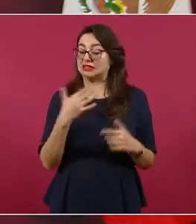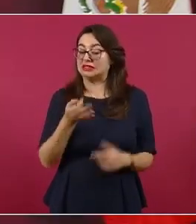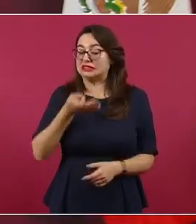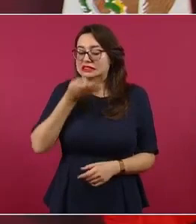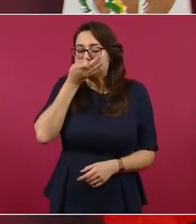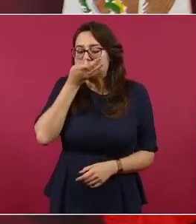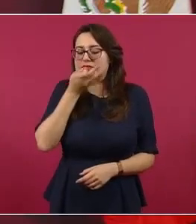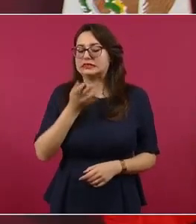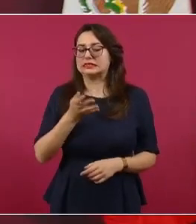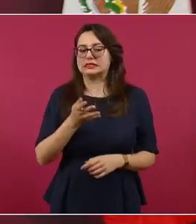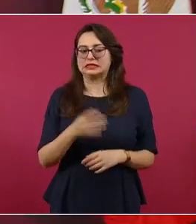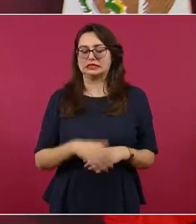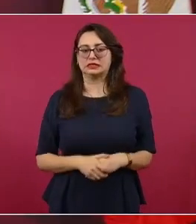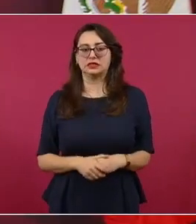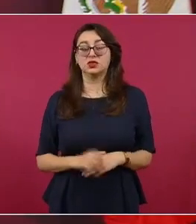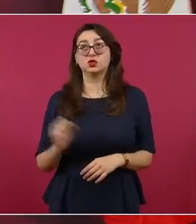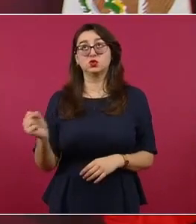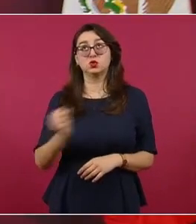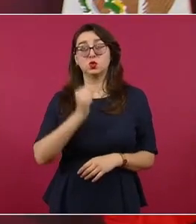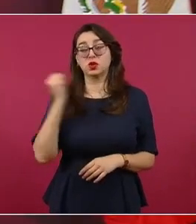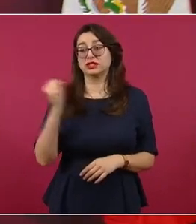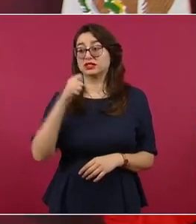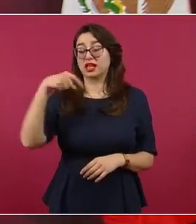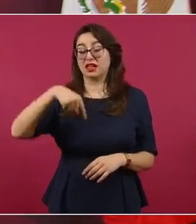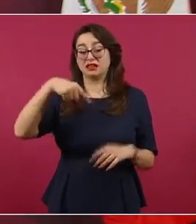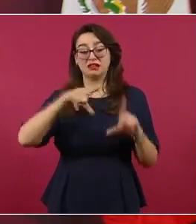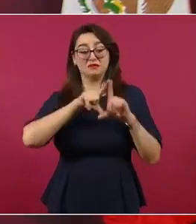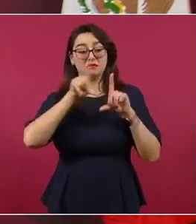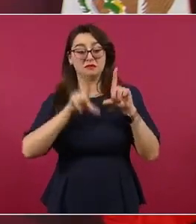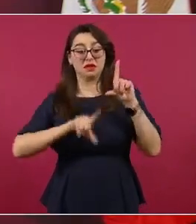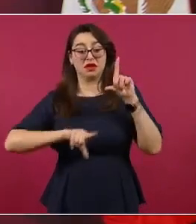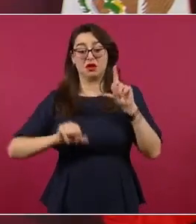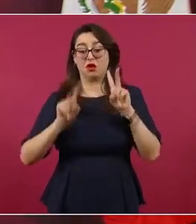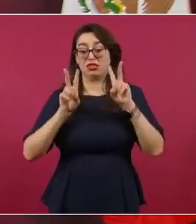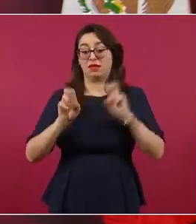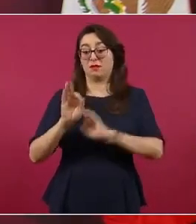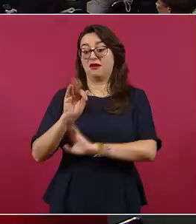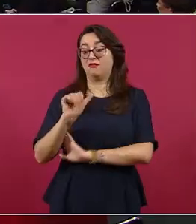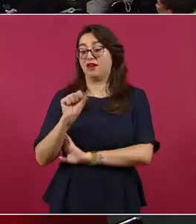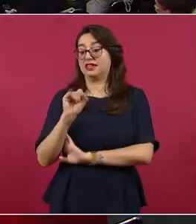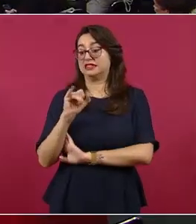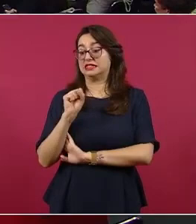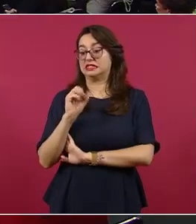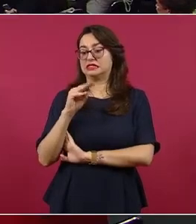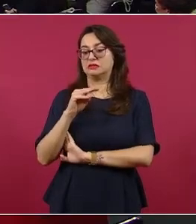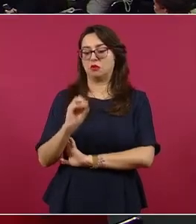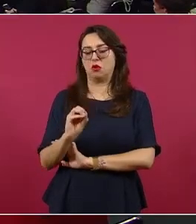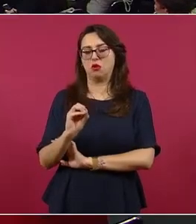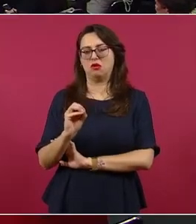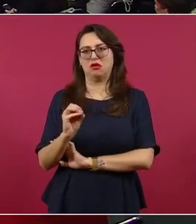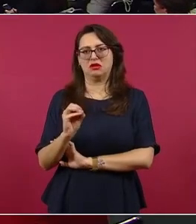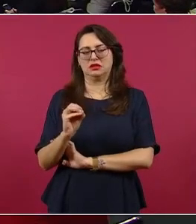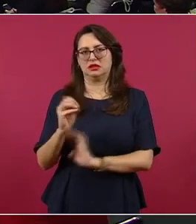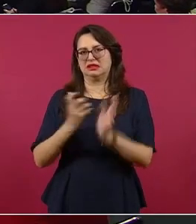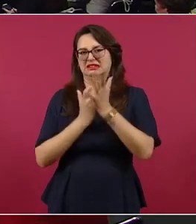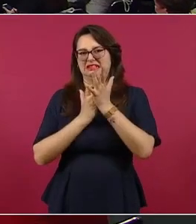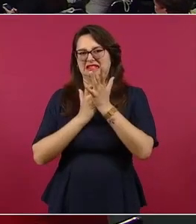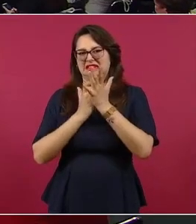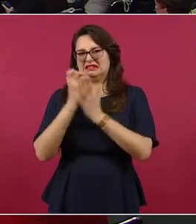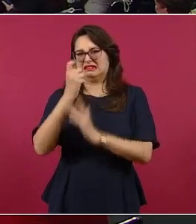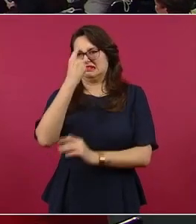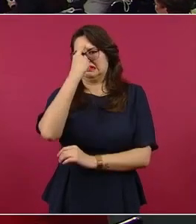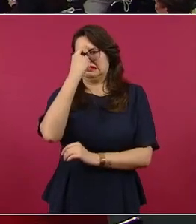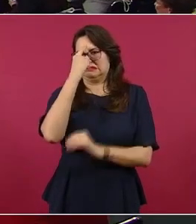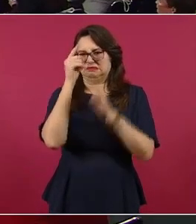no floreció el pensamiento fascista, porque